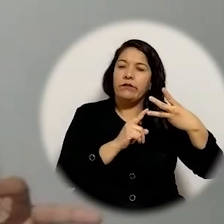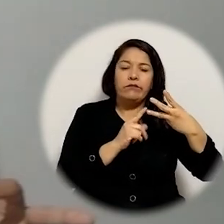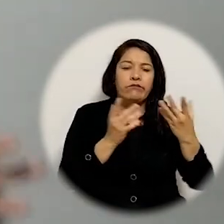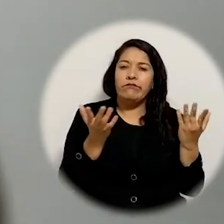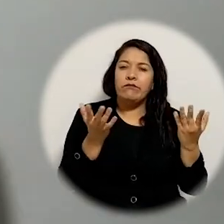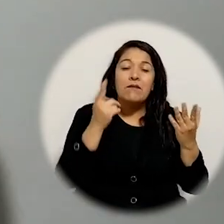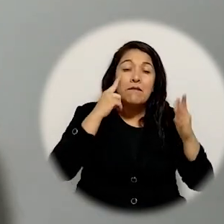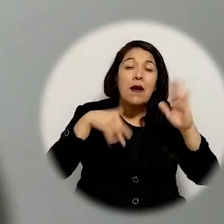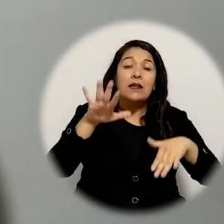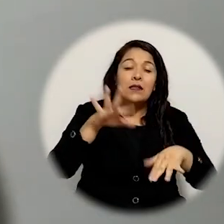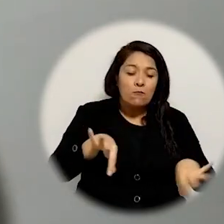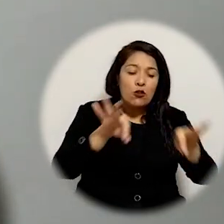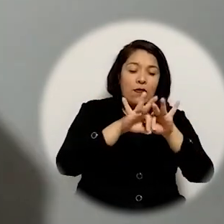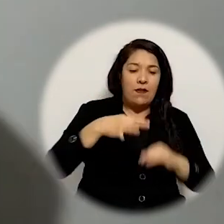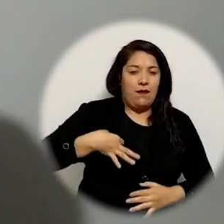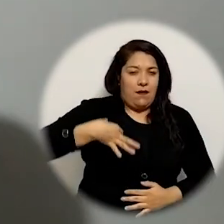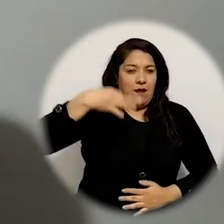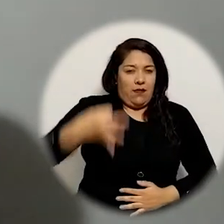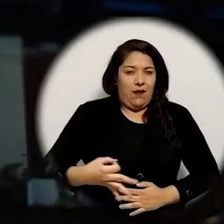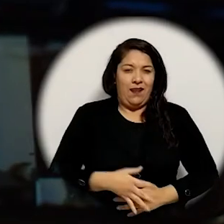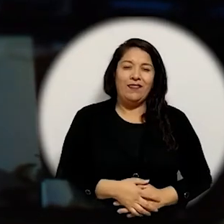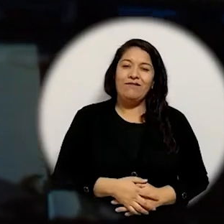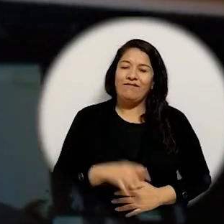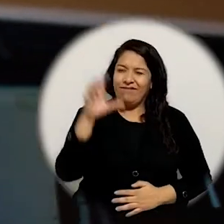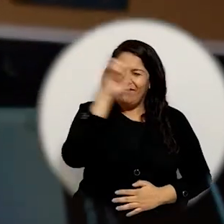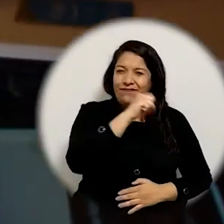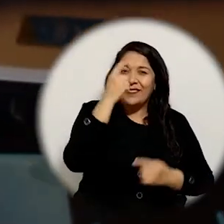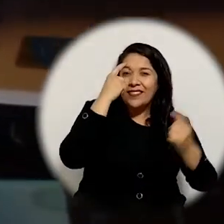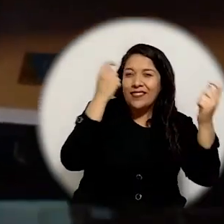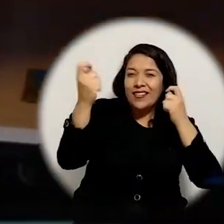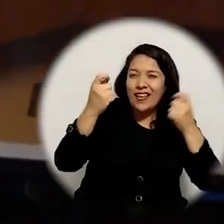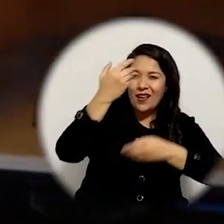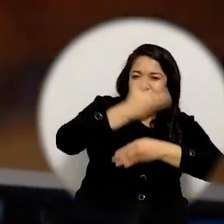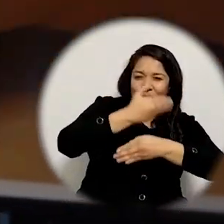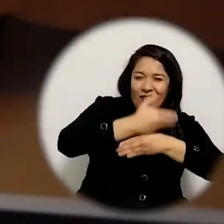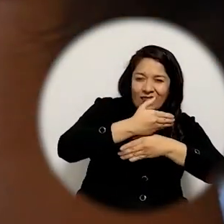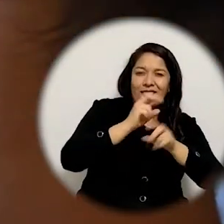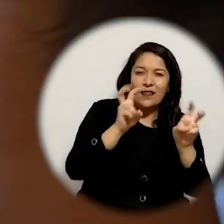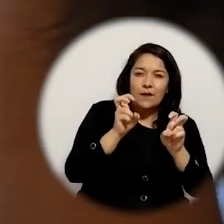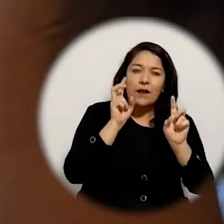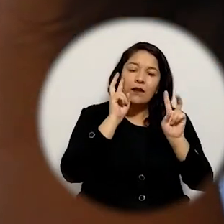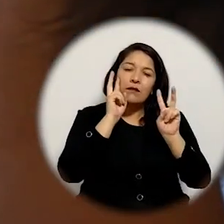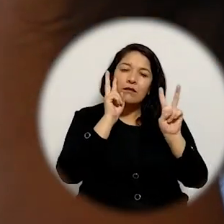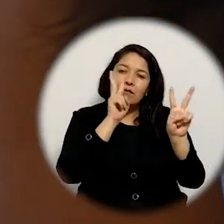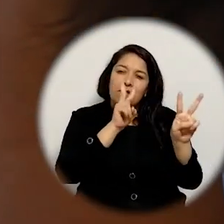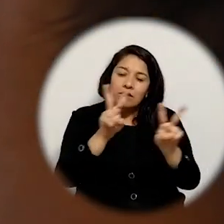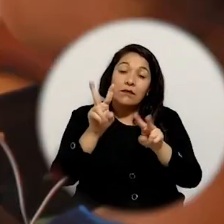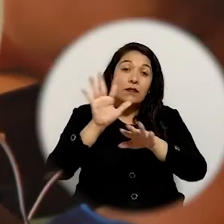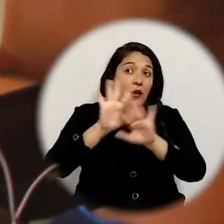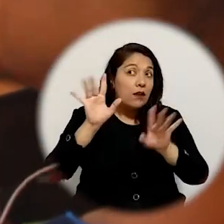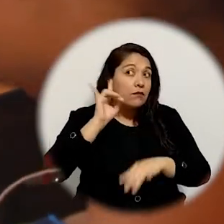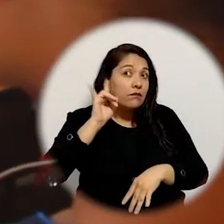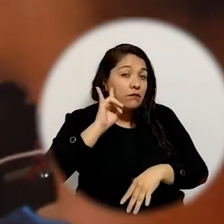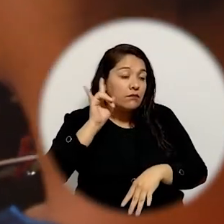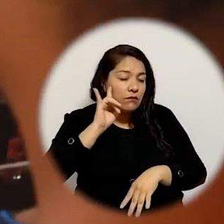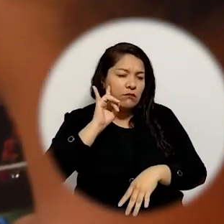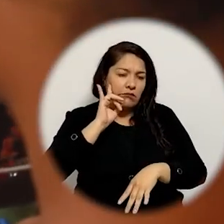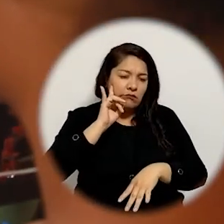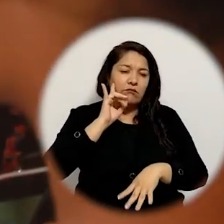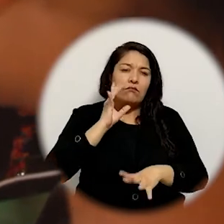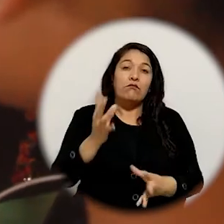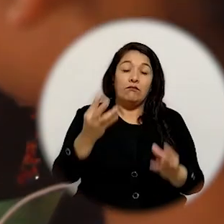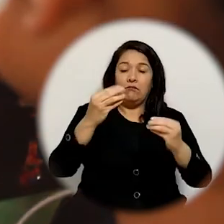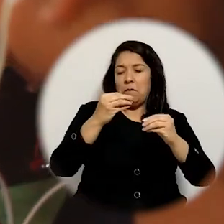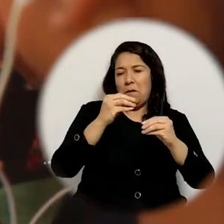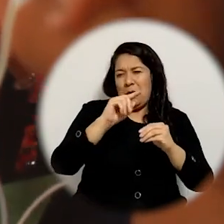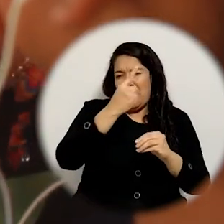la tercera no menos importante es la ética con esta estrategia los contenidos se desarrollan de forma práctica es decir el